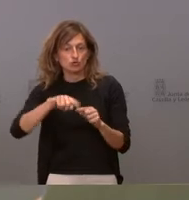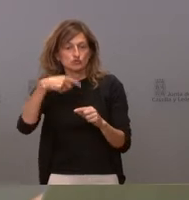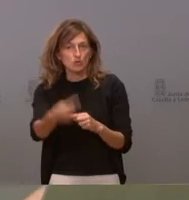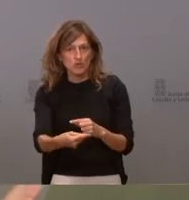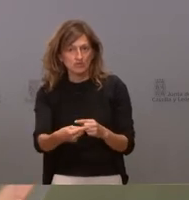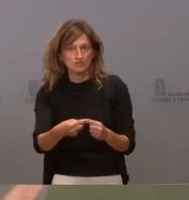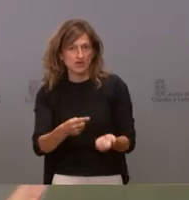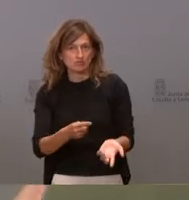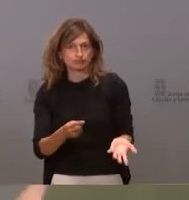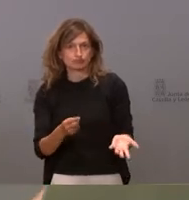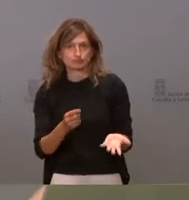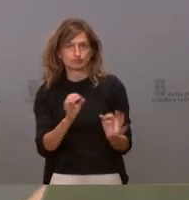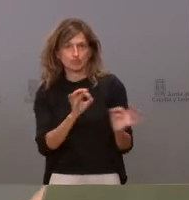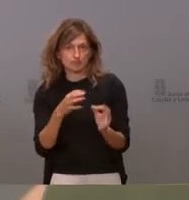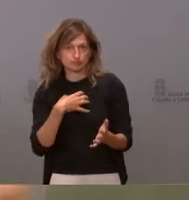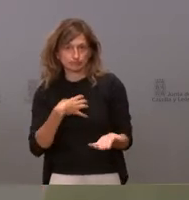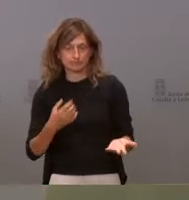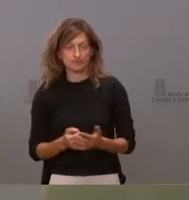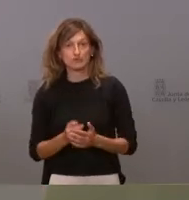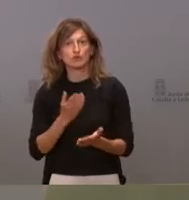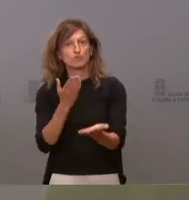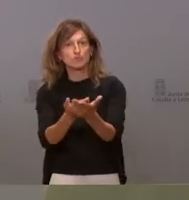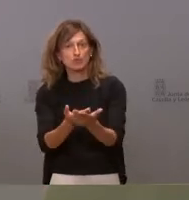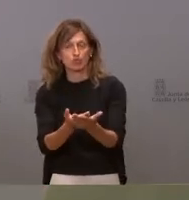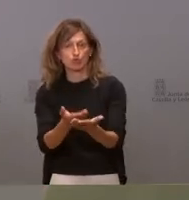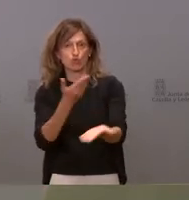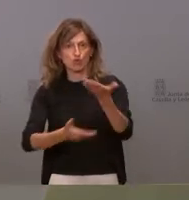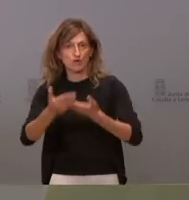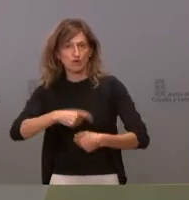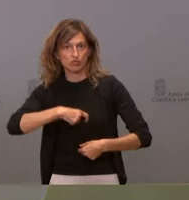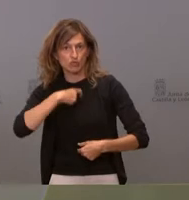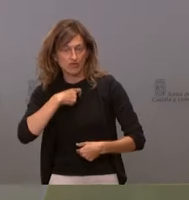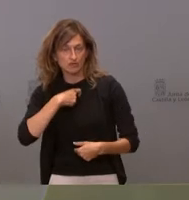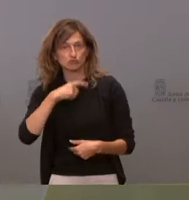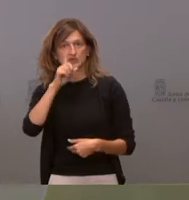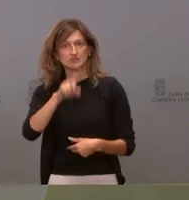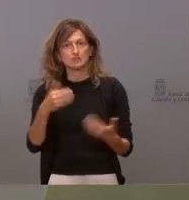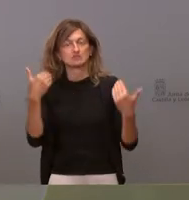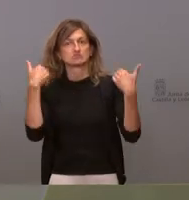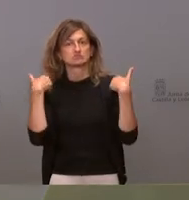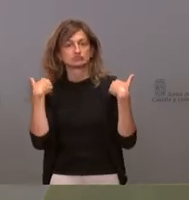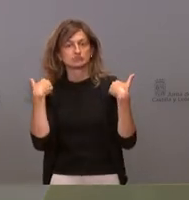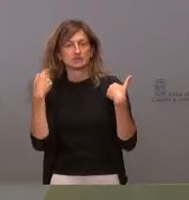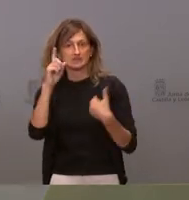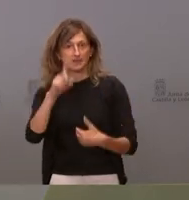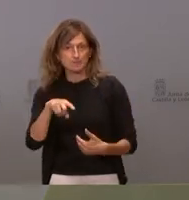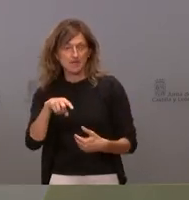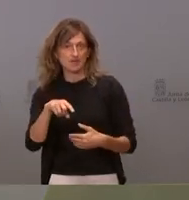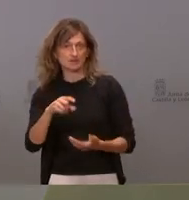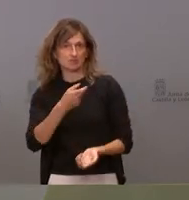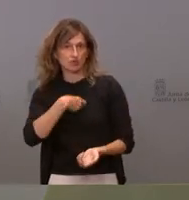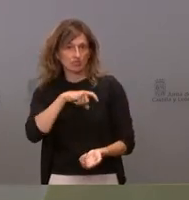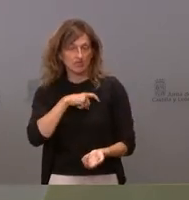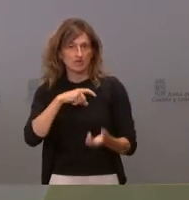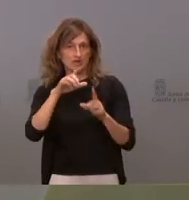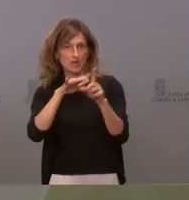imprevisibles. Por lo tanto, pidiendo esa responsabilidad y la colaboración de la ciudadanía con las fuerzas y cooperativas del Estado, con nuestros agentes